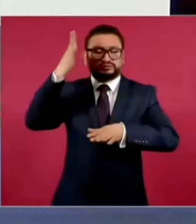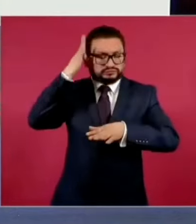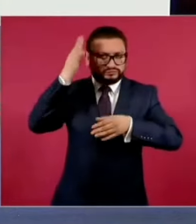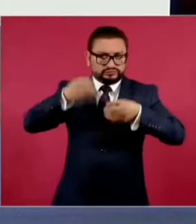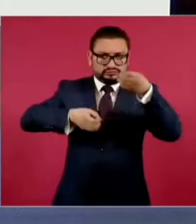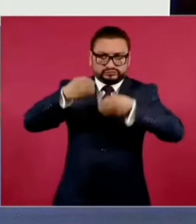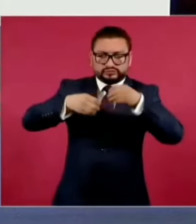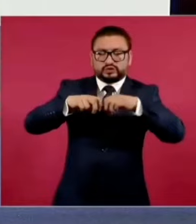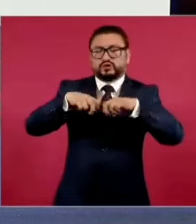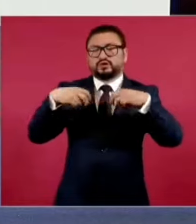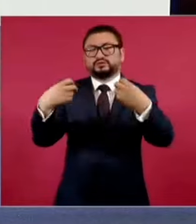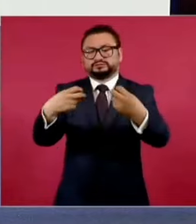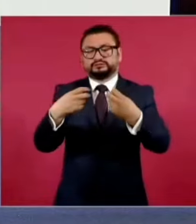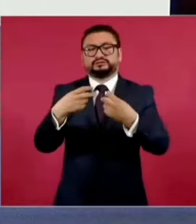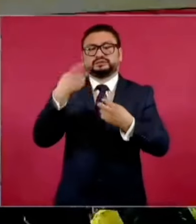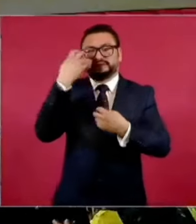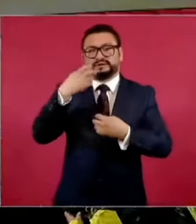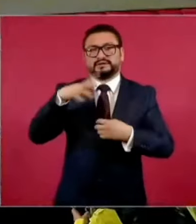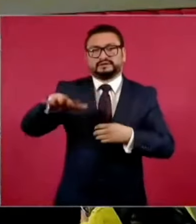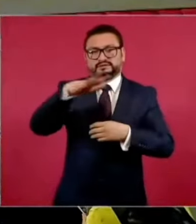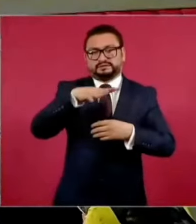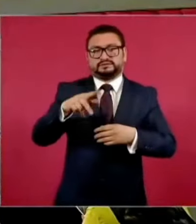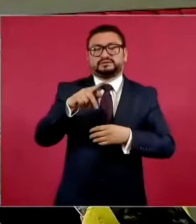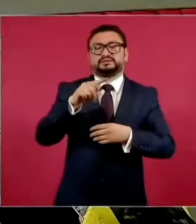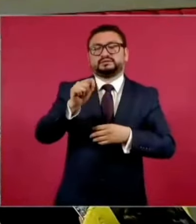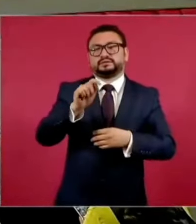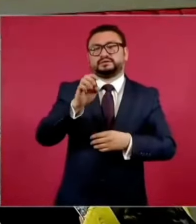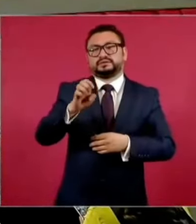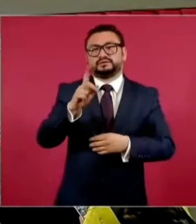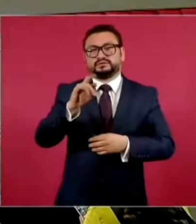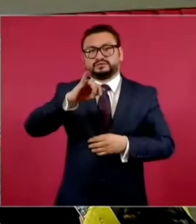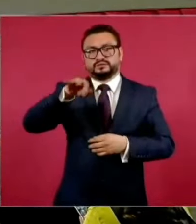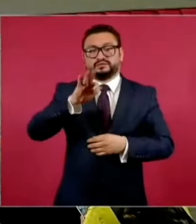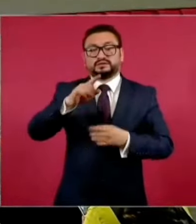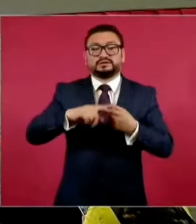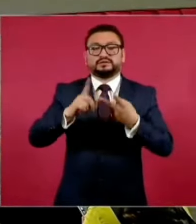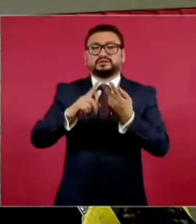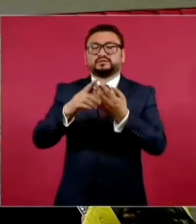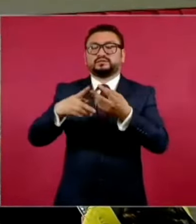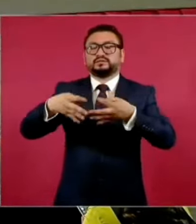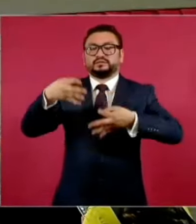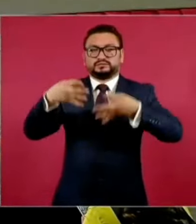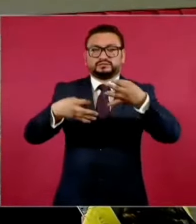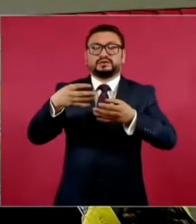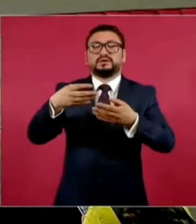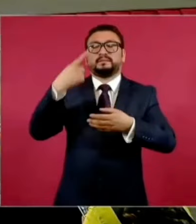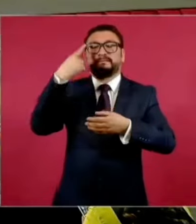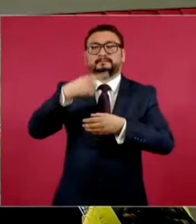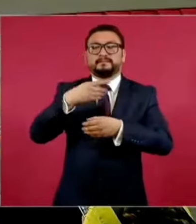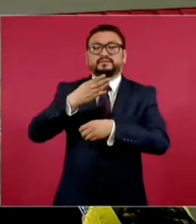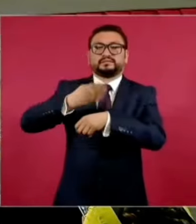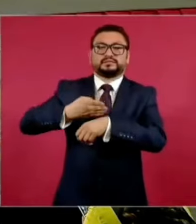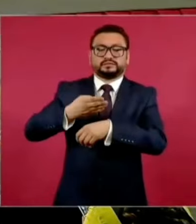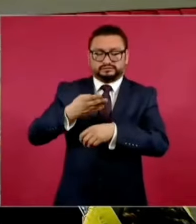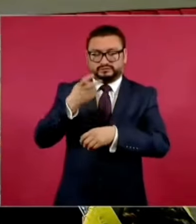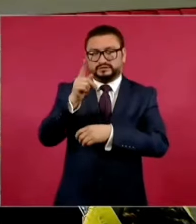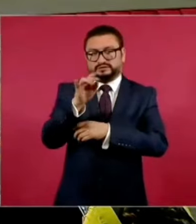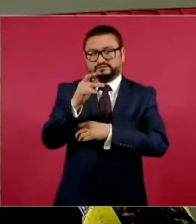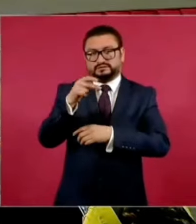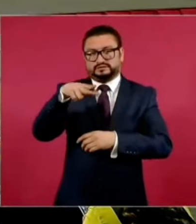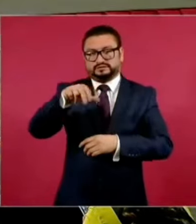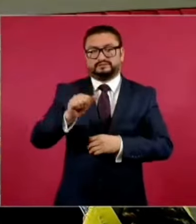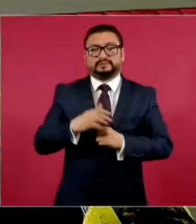magistrados del Tribunal Electoral y del Tribunal de Disciplina. En el caso de los 1